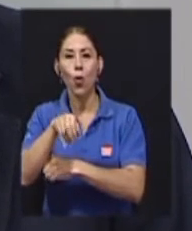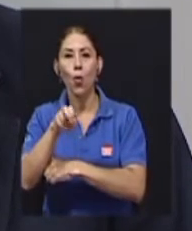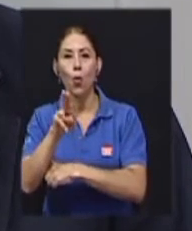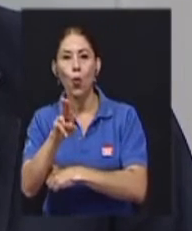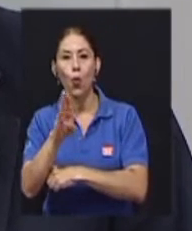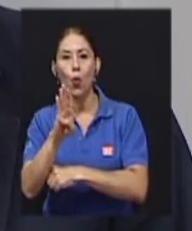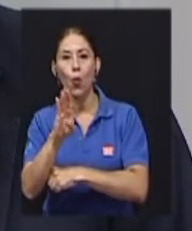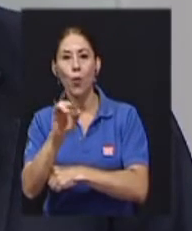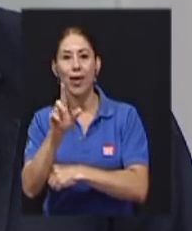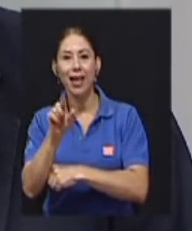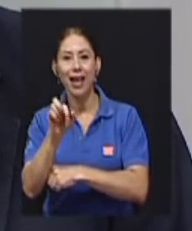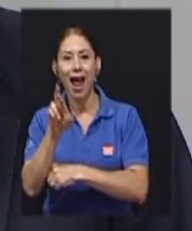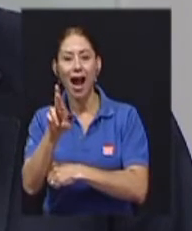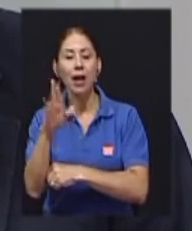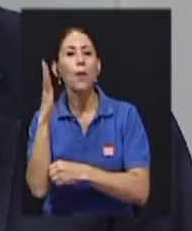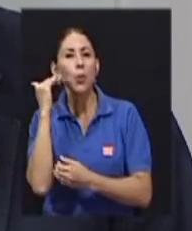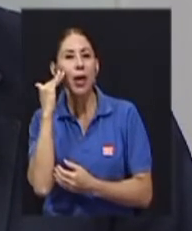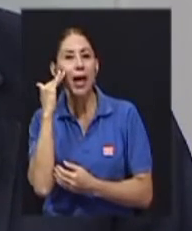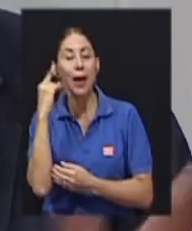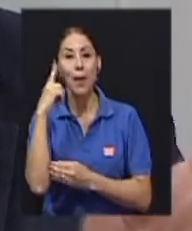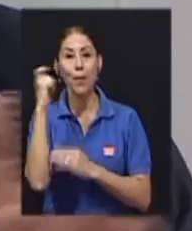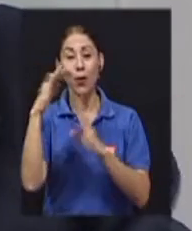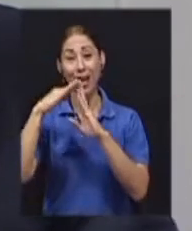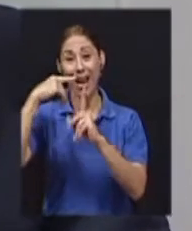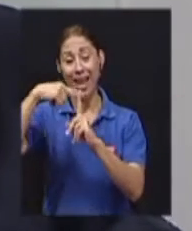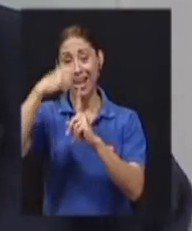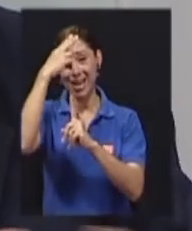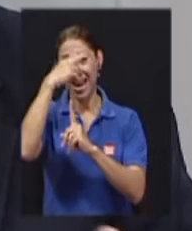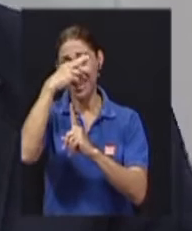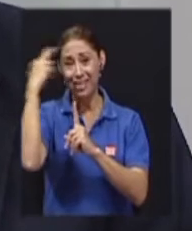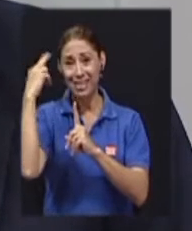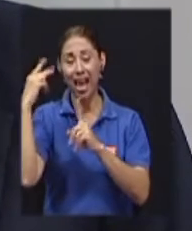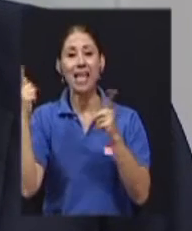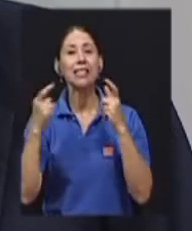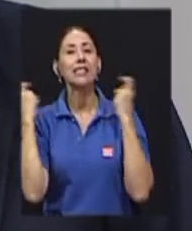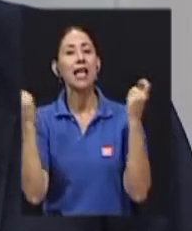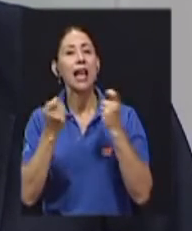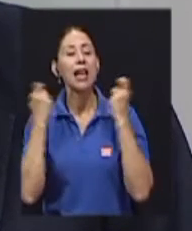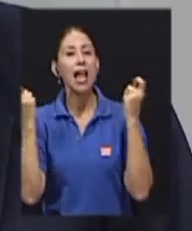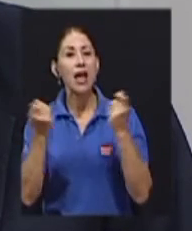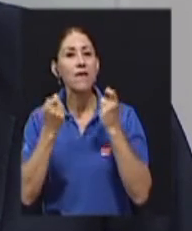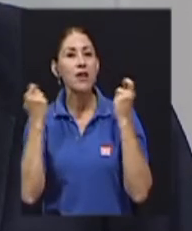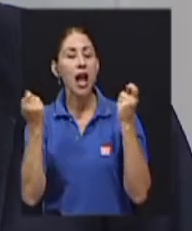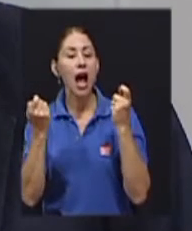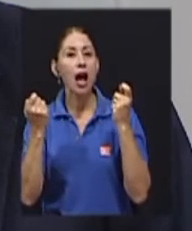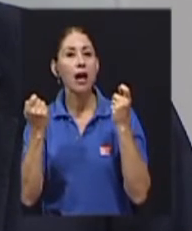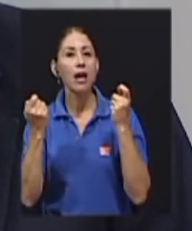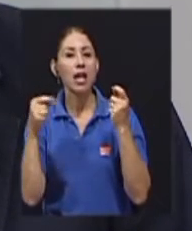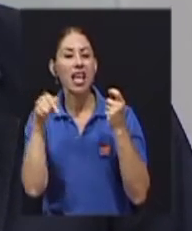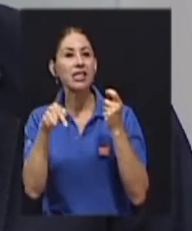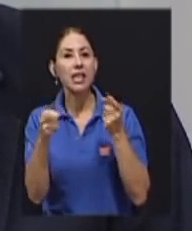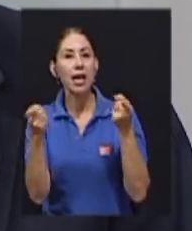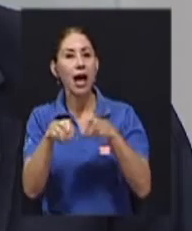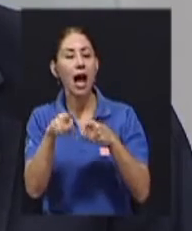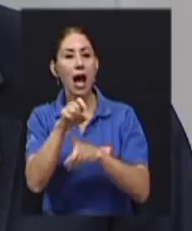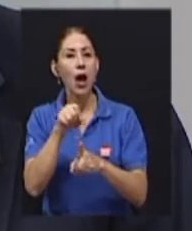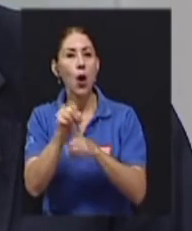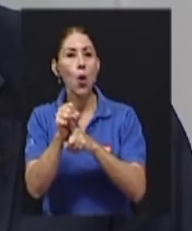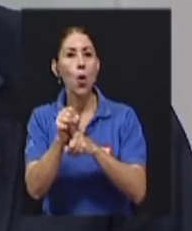estos grandes acontecimientos durante todo un año. Efectivamente, este